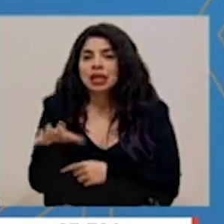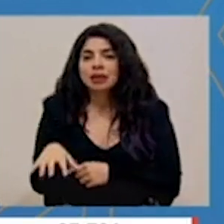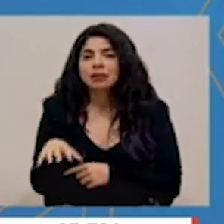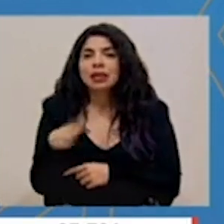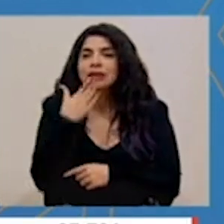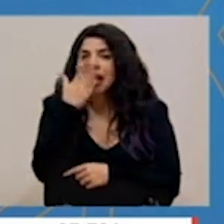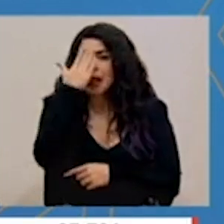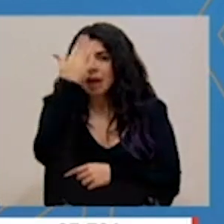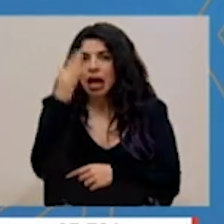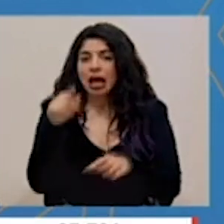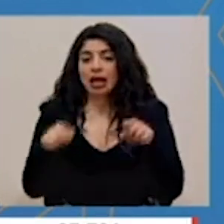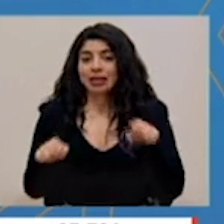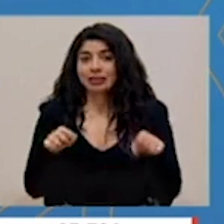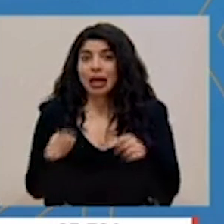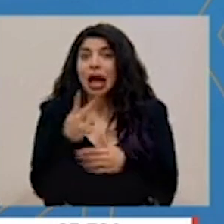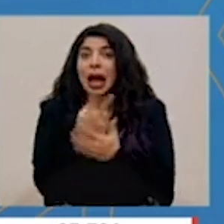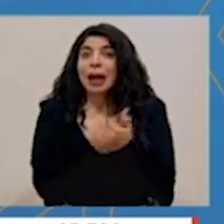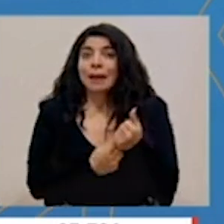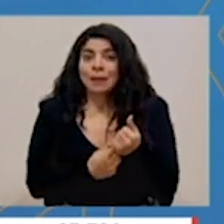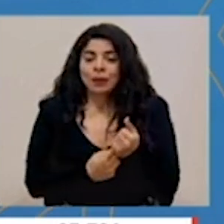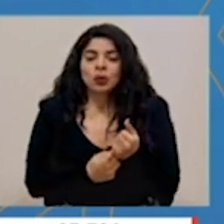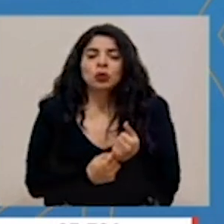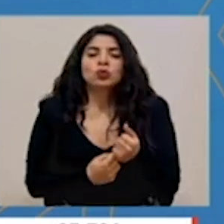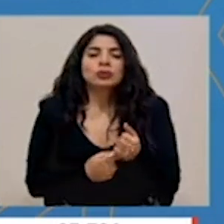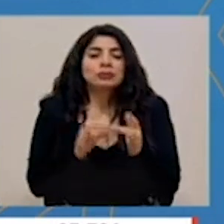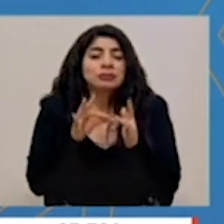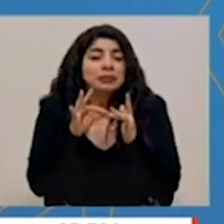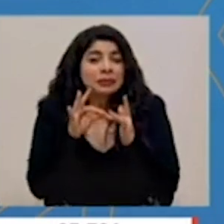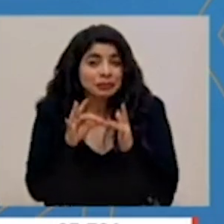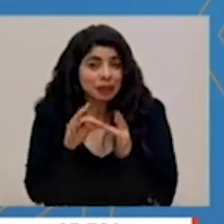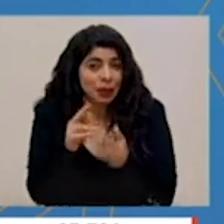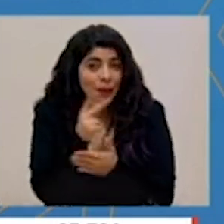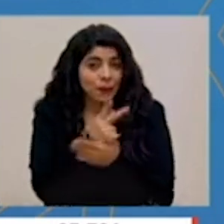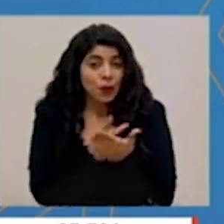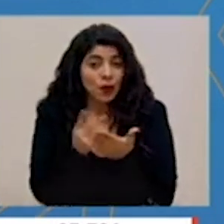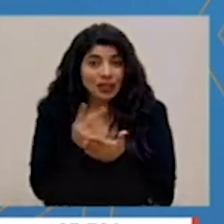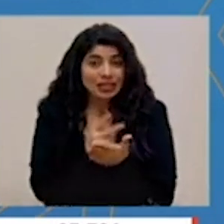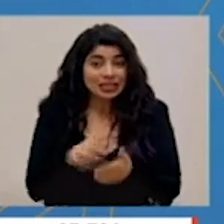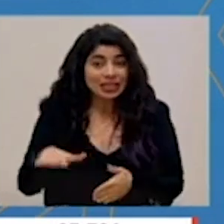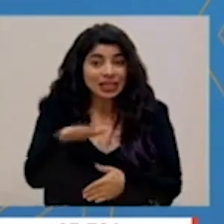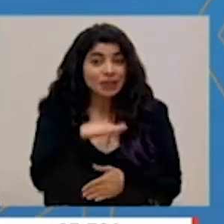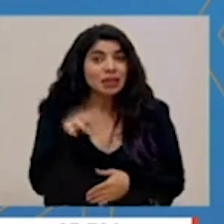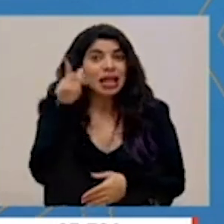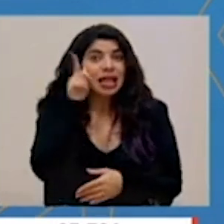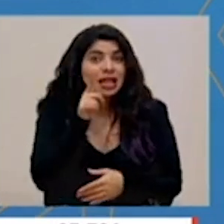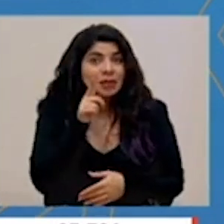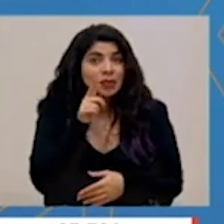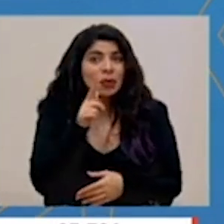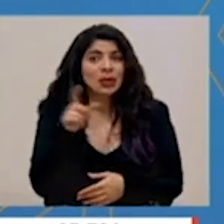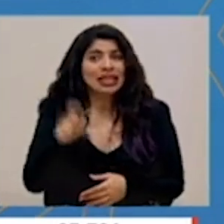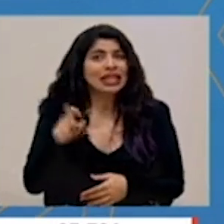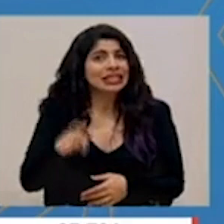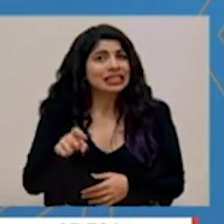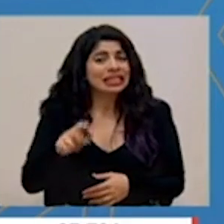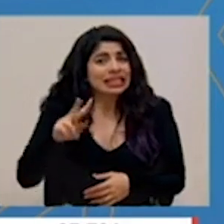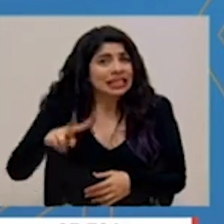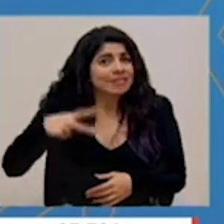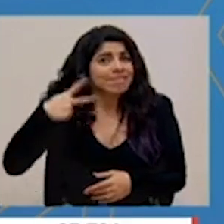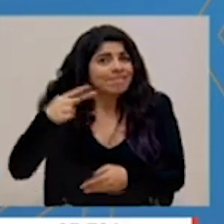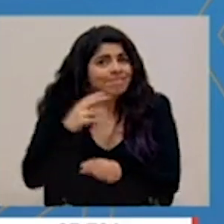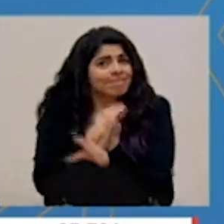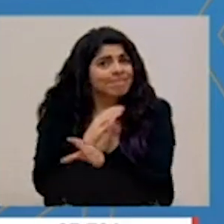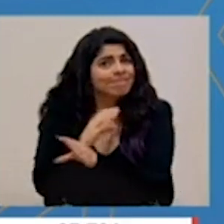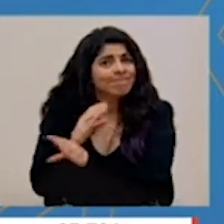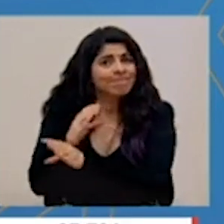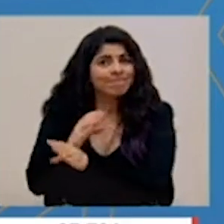Talamanca. En ambos casos, y sobre todo en la provincia entera de Limón, necesitamos reforzar las medidas de